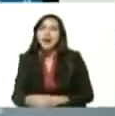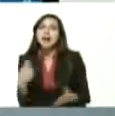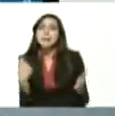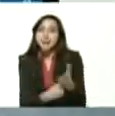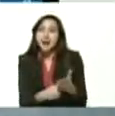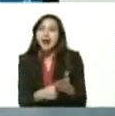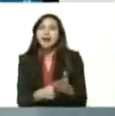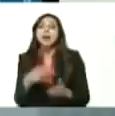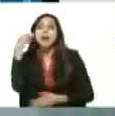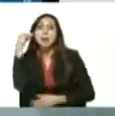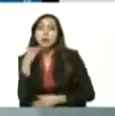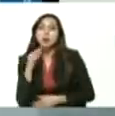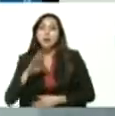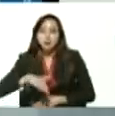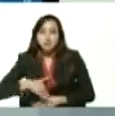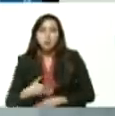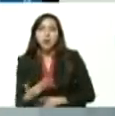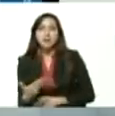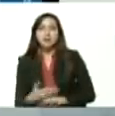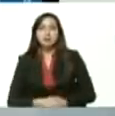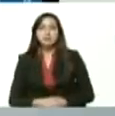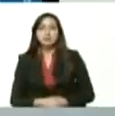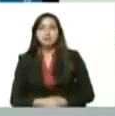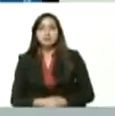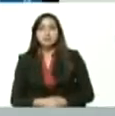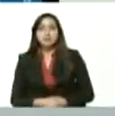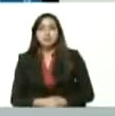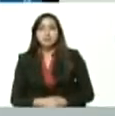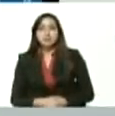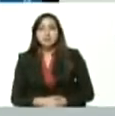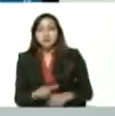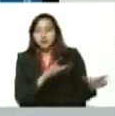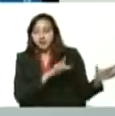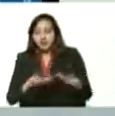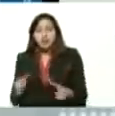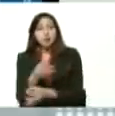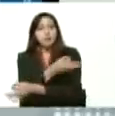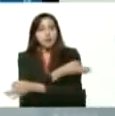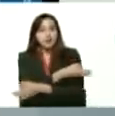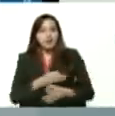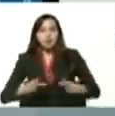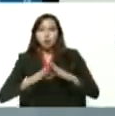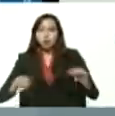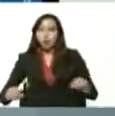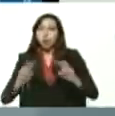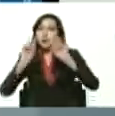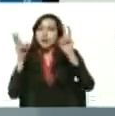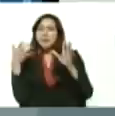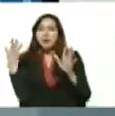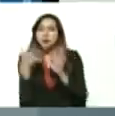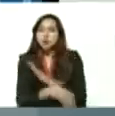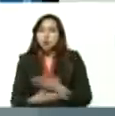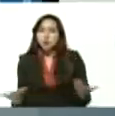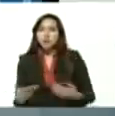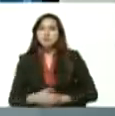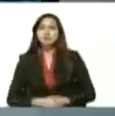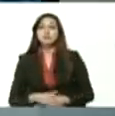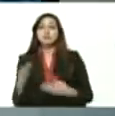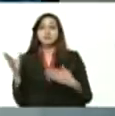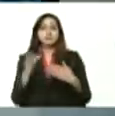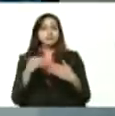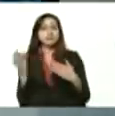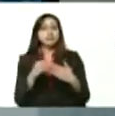Bolívar. Quiere decir que combinamos de manera perfecta todo el tema del ingreso de dólares